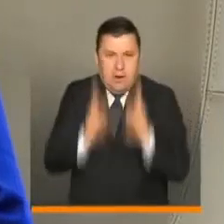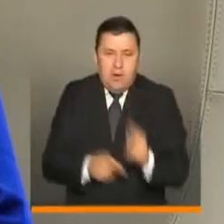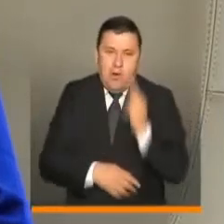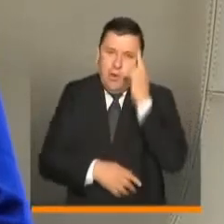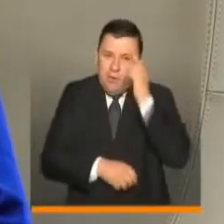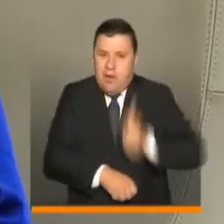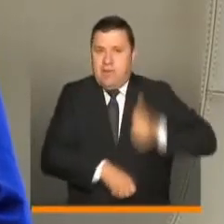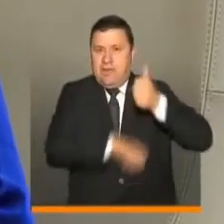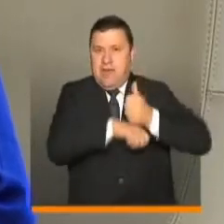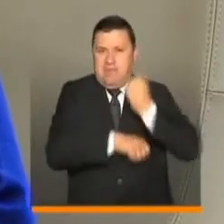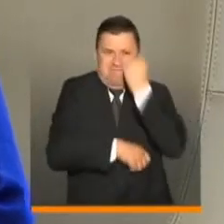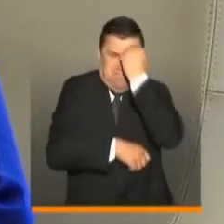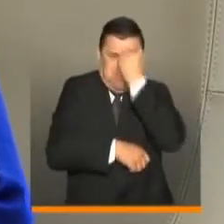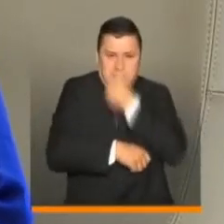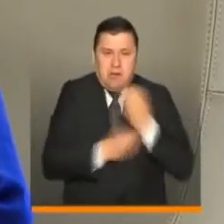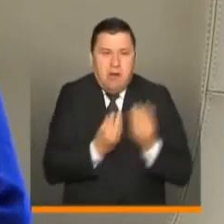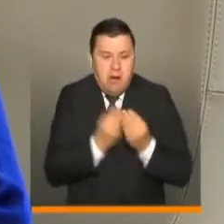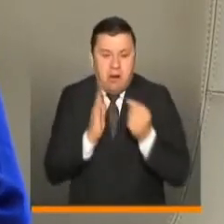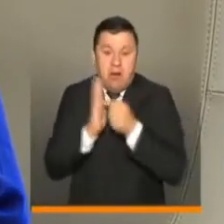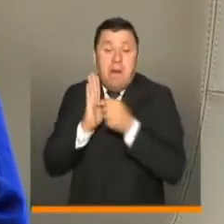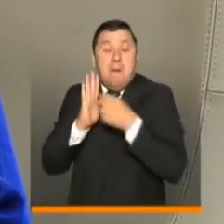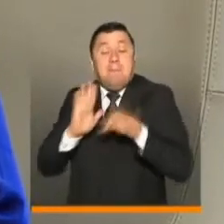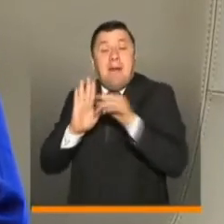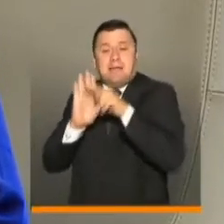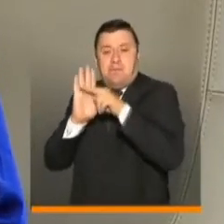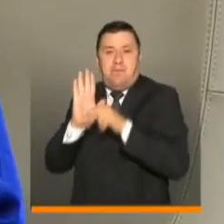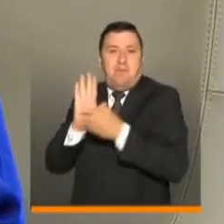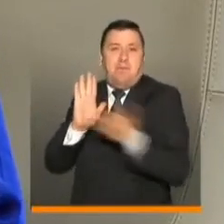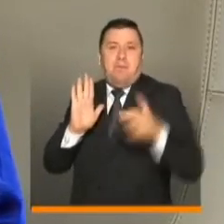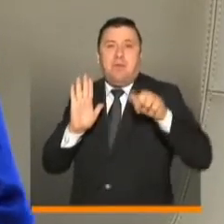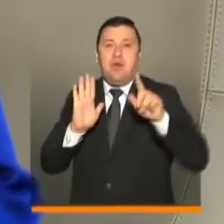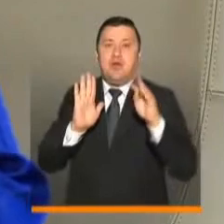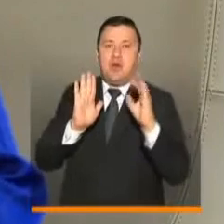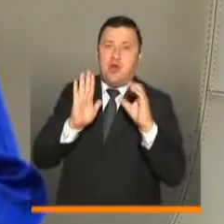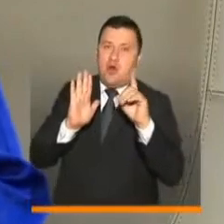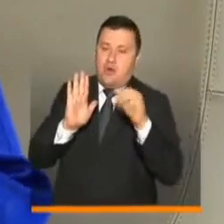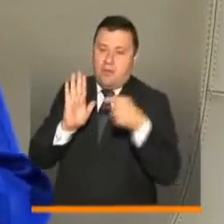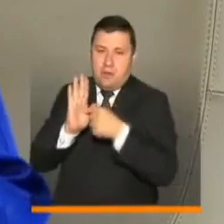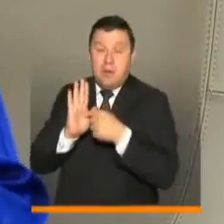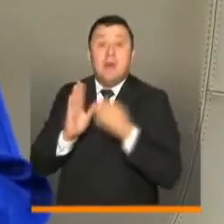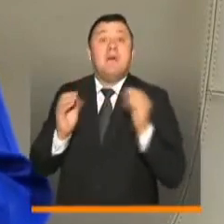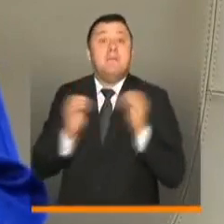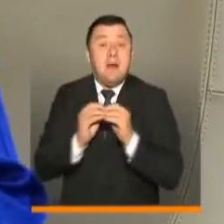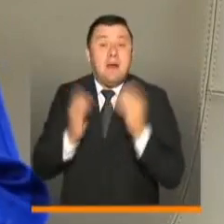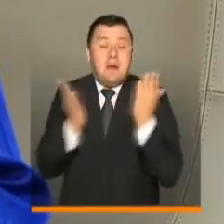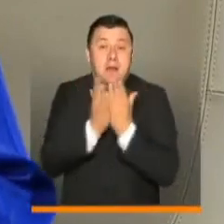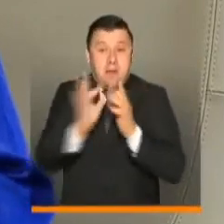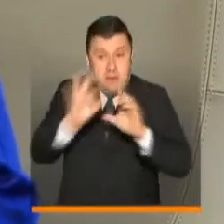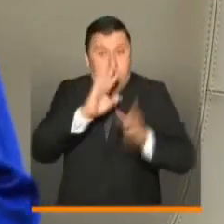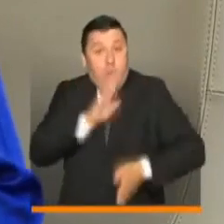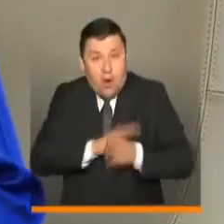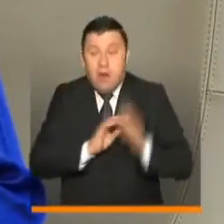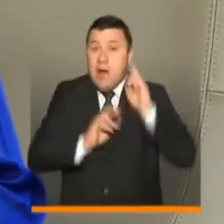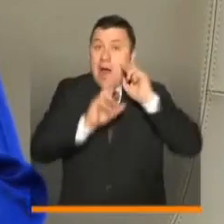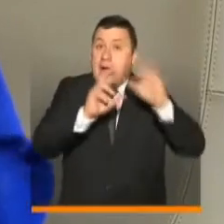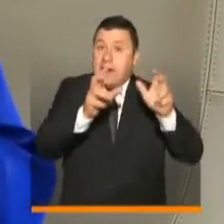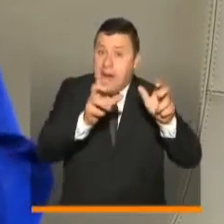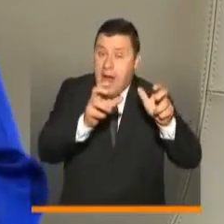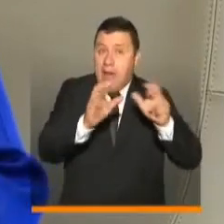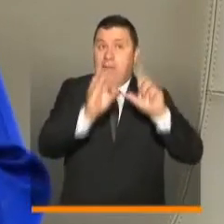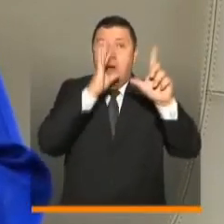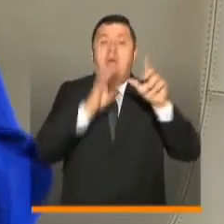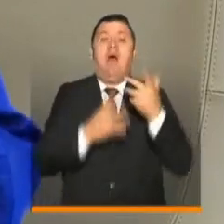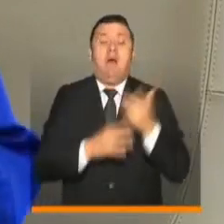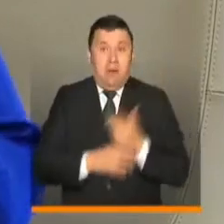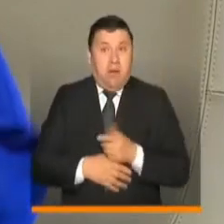obviamente directivos docentes. Y, presidente, creo que los apoyos que se han logrado a través de material virtual, televisión y radio, llegaron al sistema para